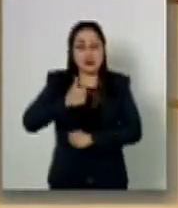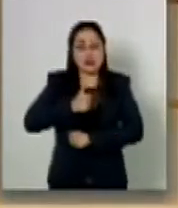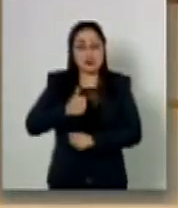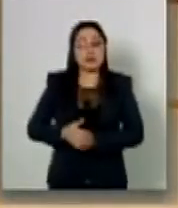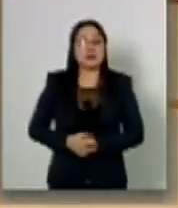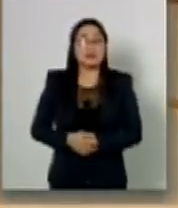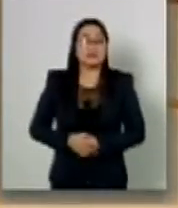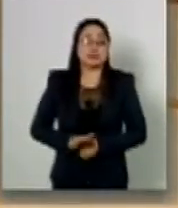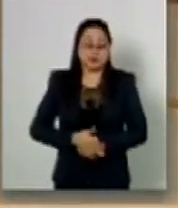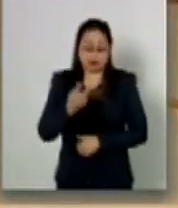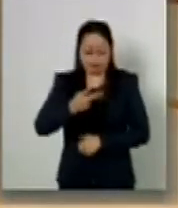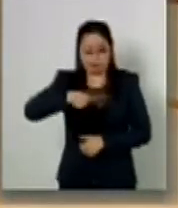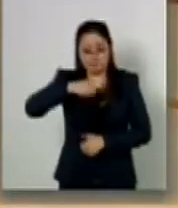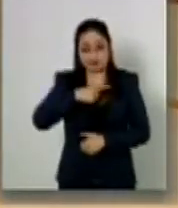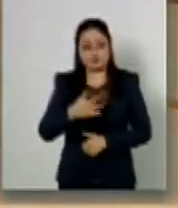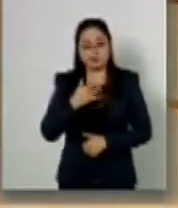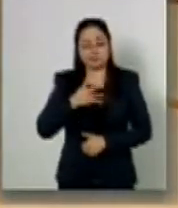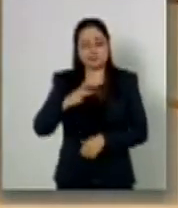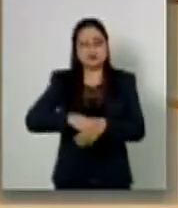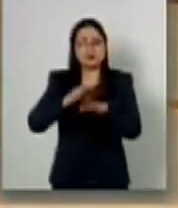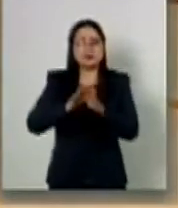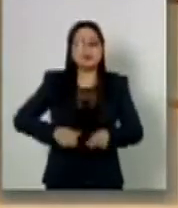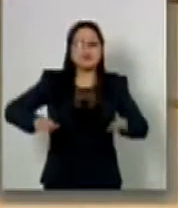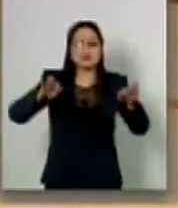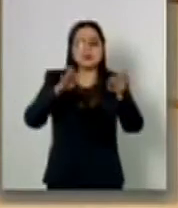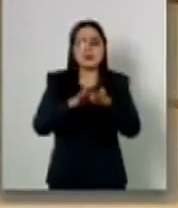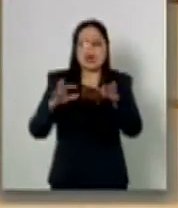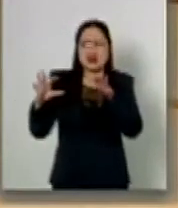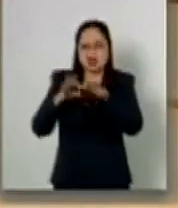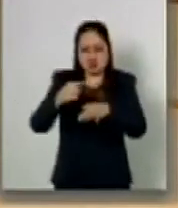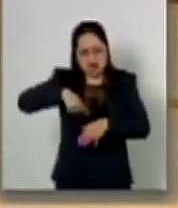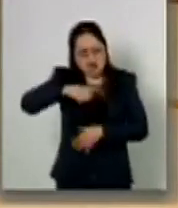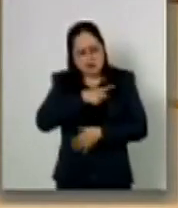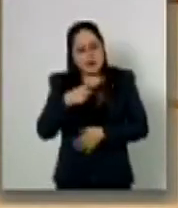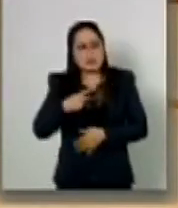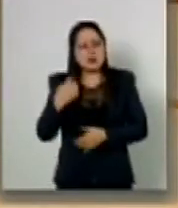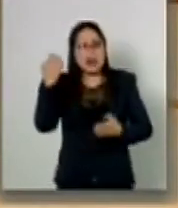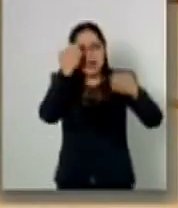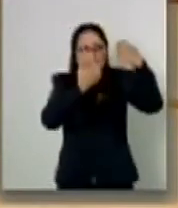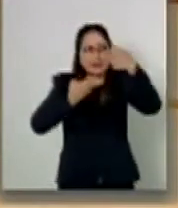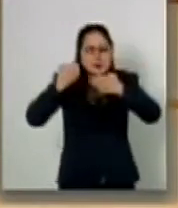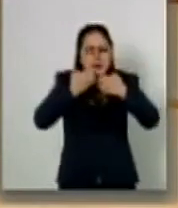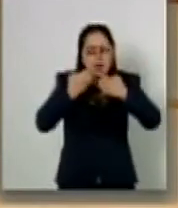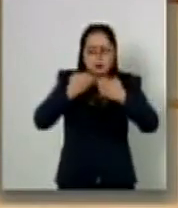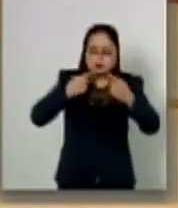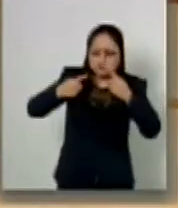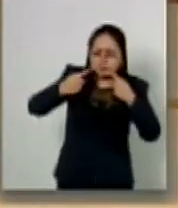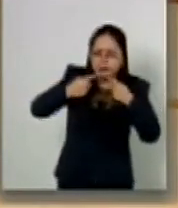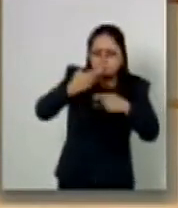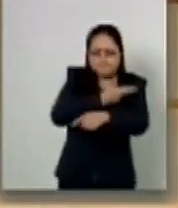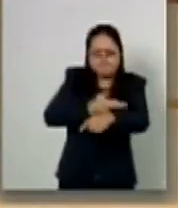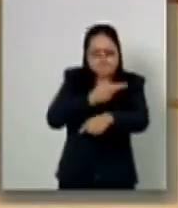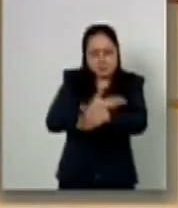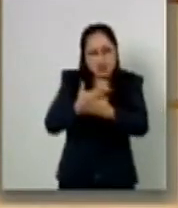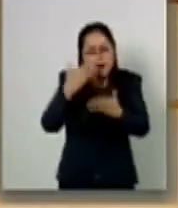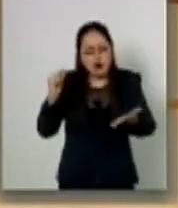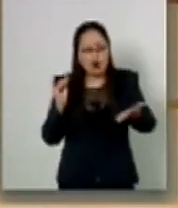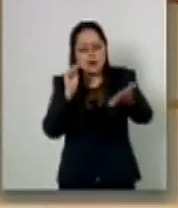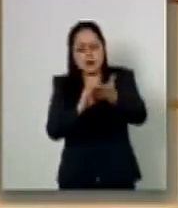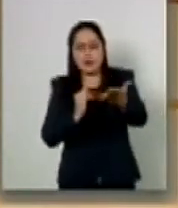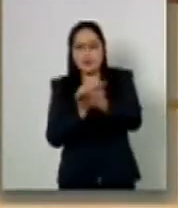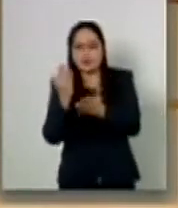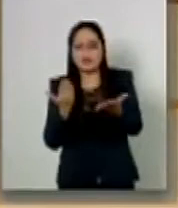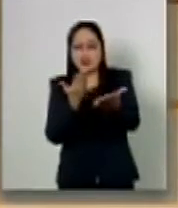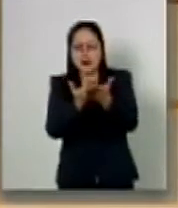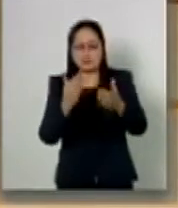la parte que consideramos de enorme importancia analizar, discutir y resolver en el dictamen que se presenta.